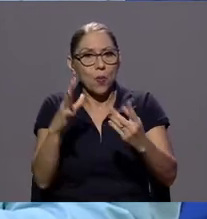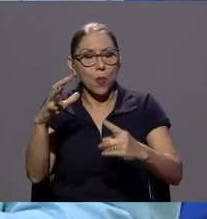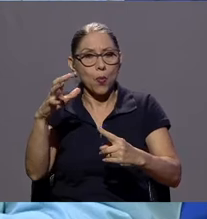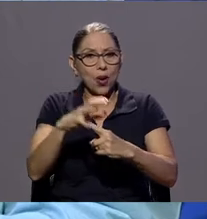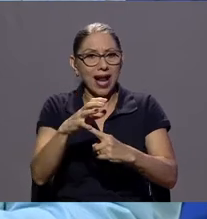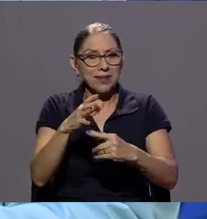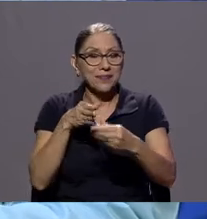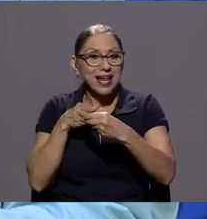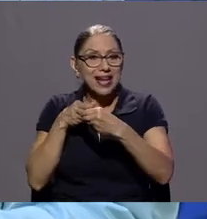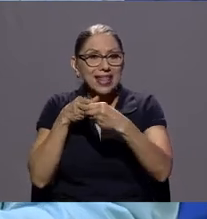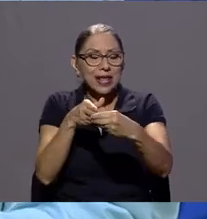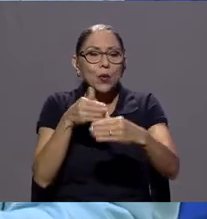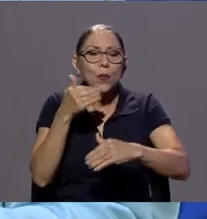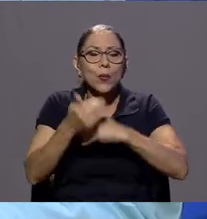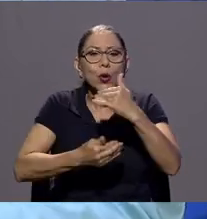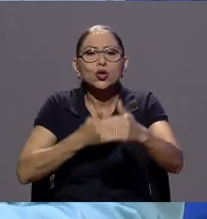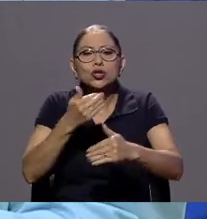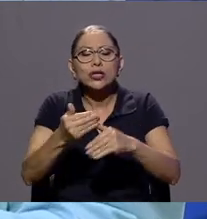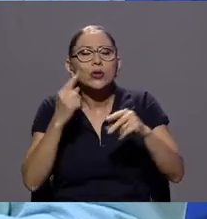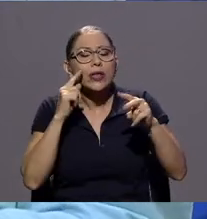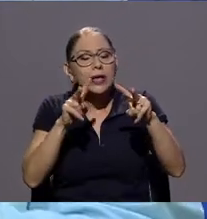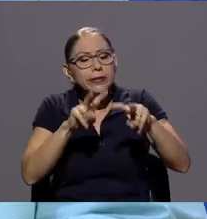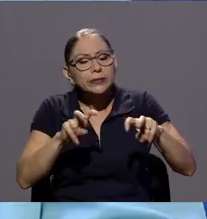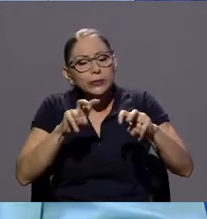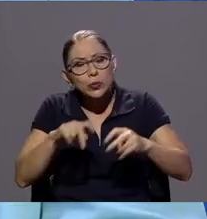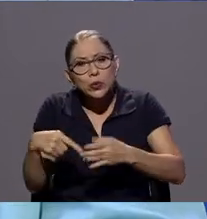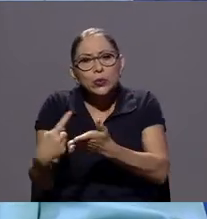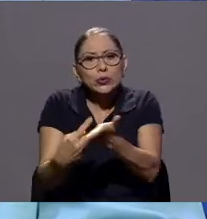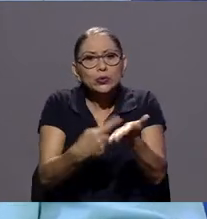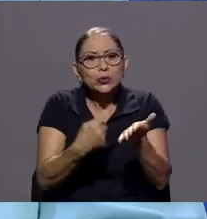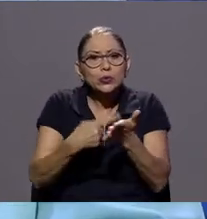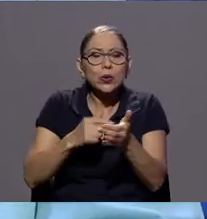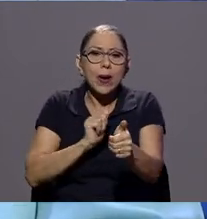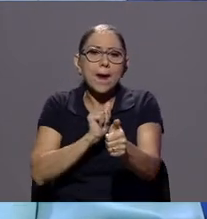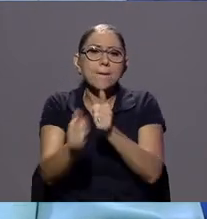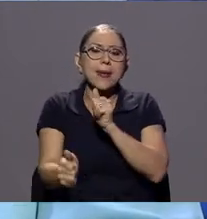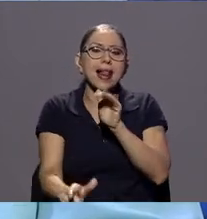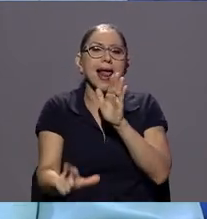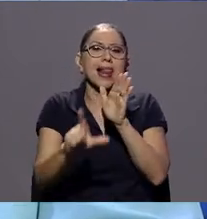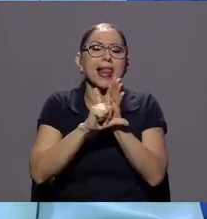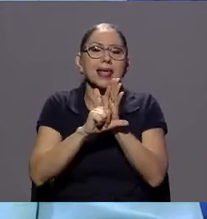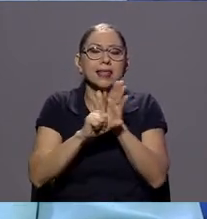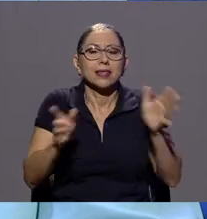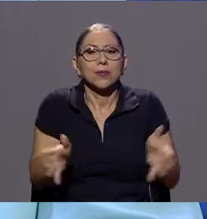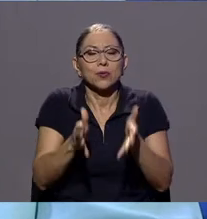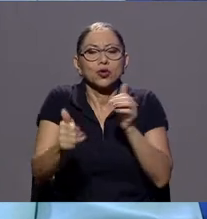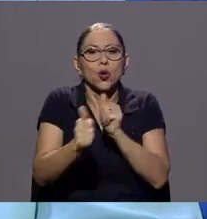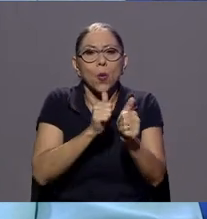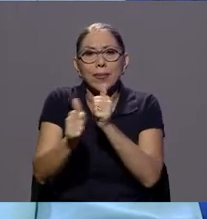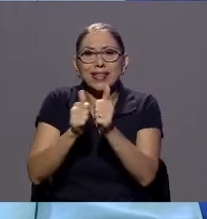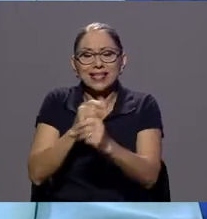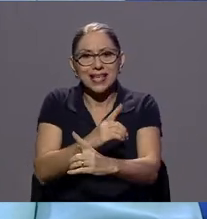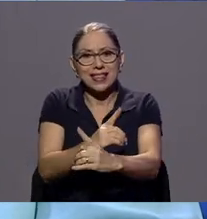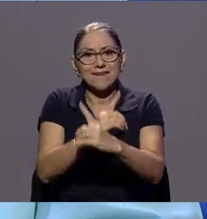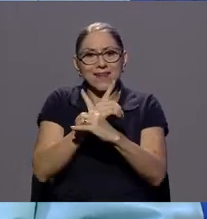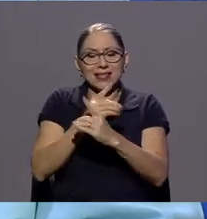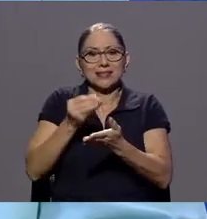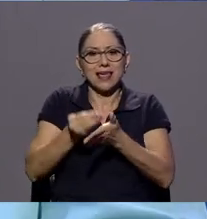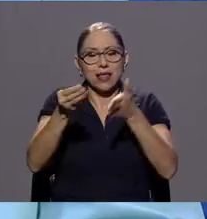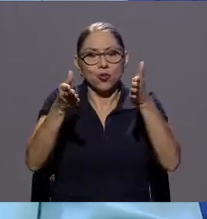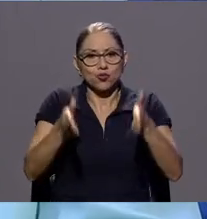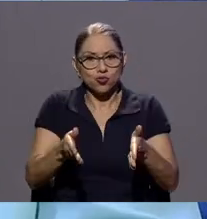de estudio de la discusión y posterior aprobación de la Ley de Promoción de Competencia y Defensa Efectiva del Consumidor